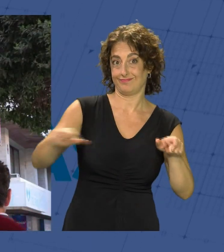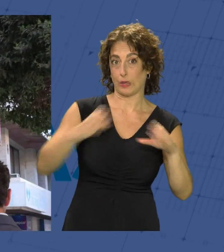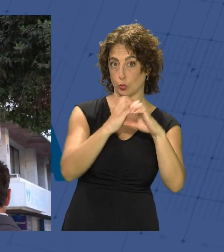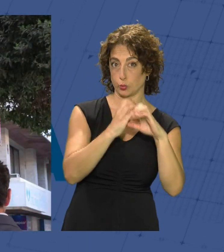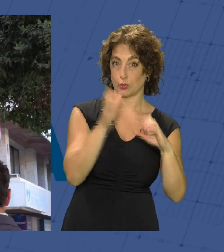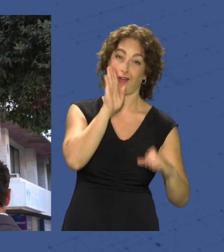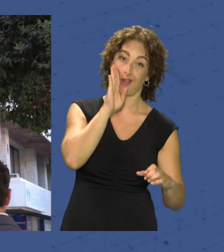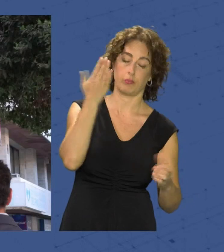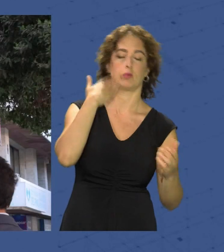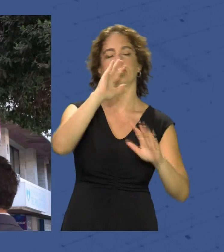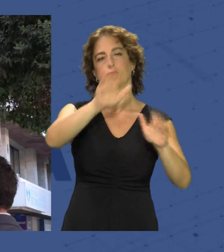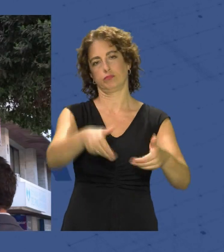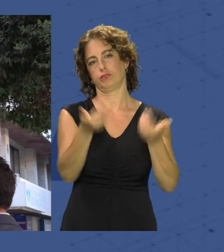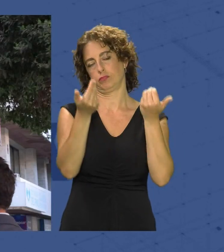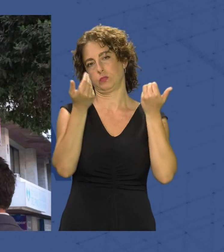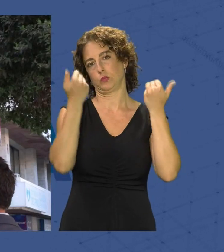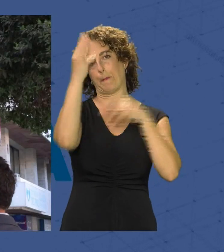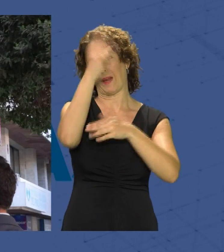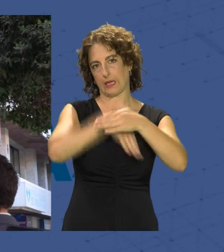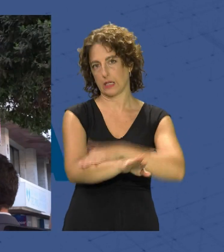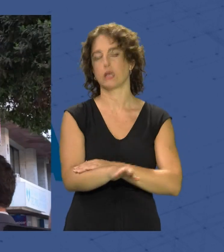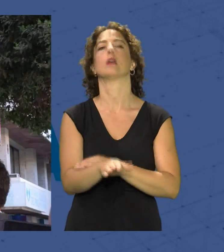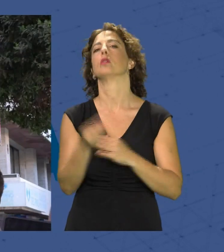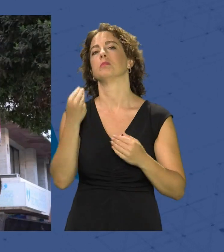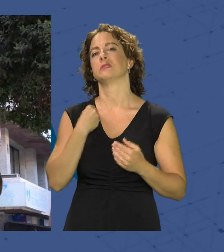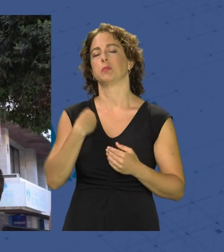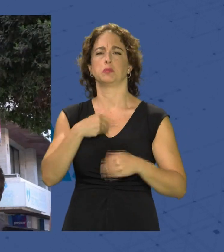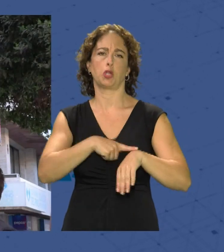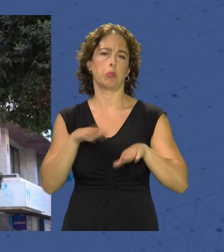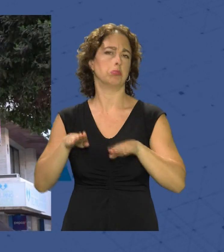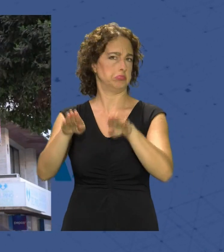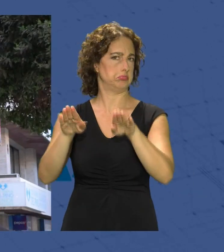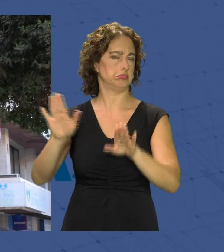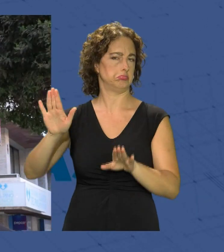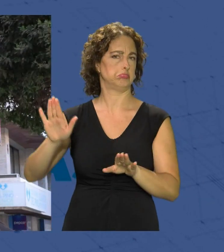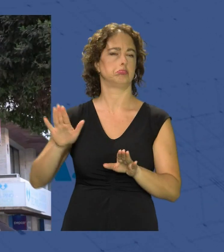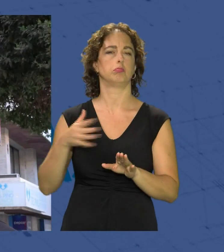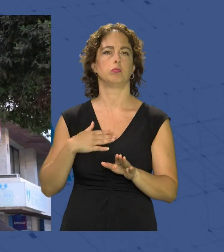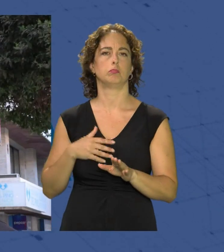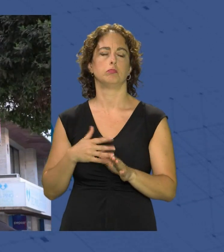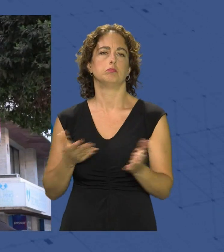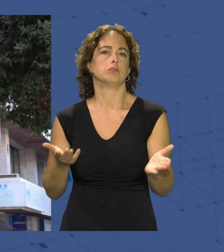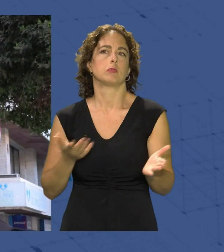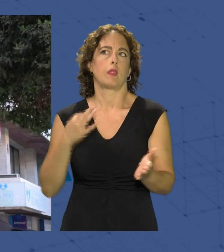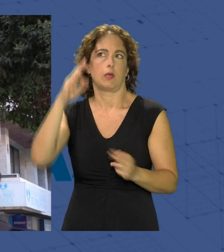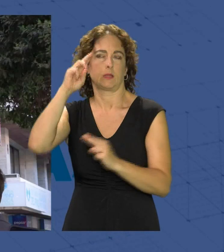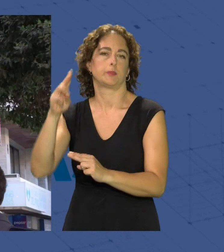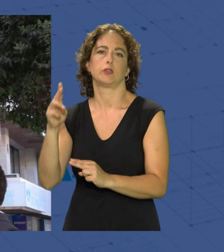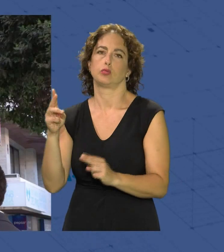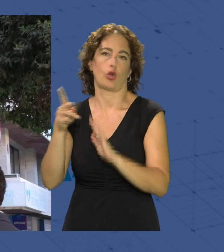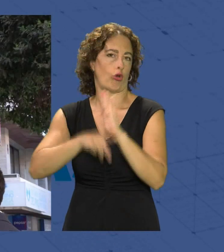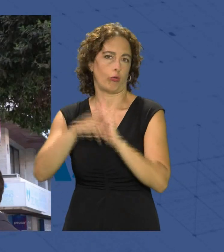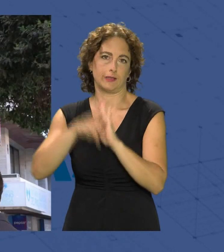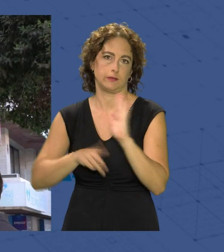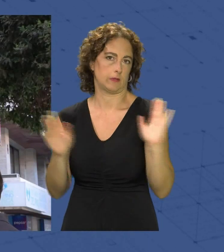autobuses y entendemos que es compatible evidentemente la previsión era otra pero bueno hay que respetar la normativa